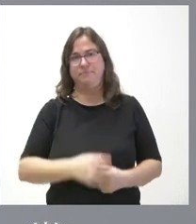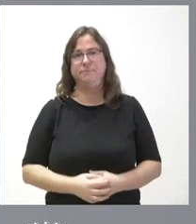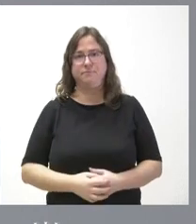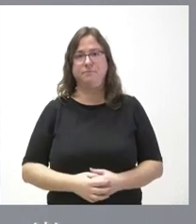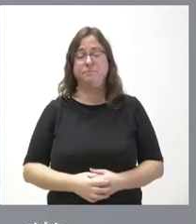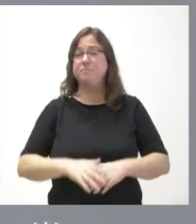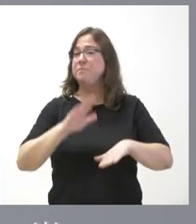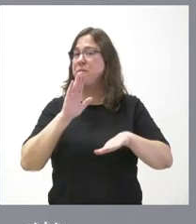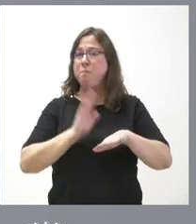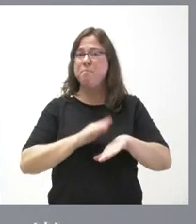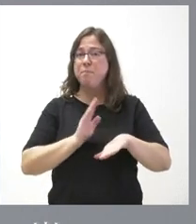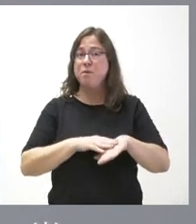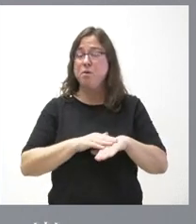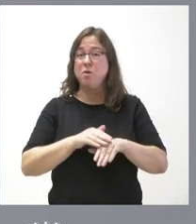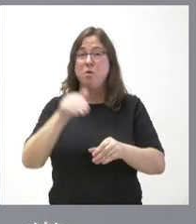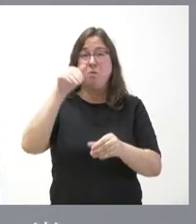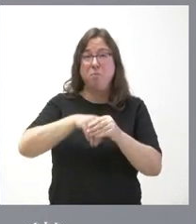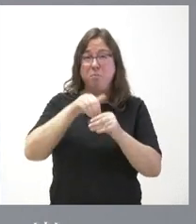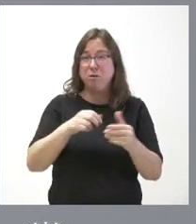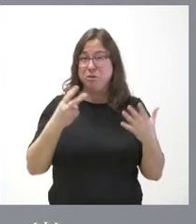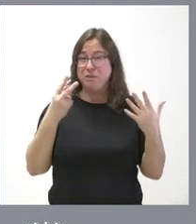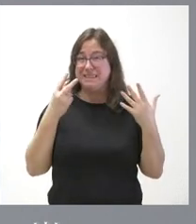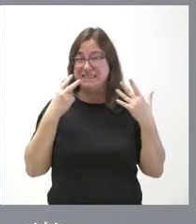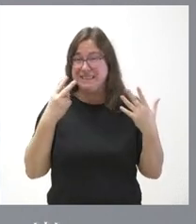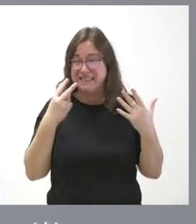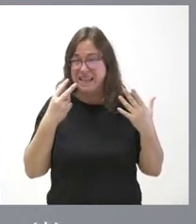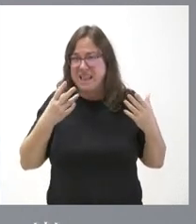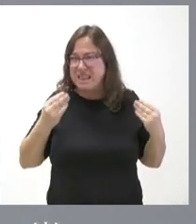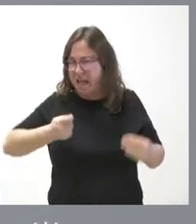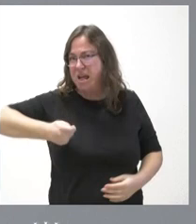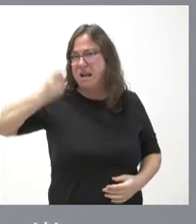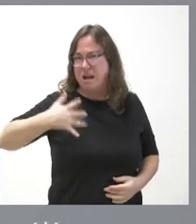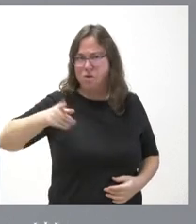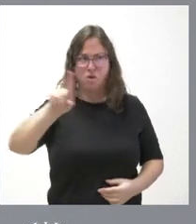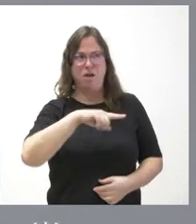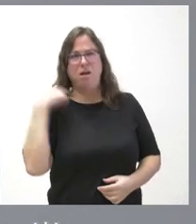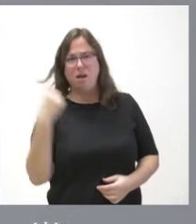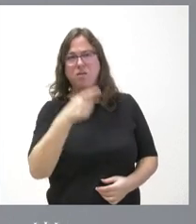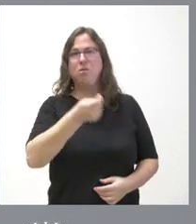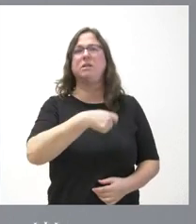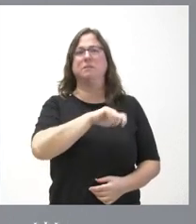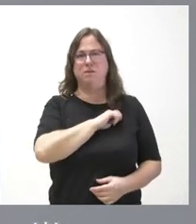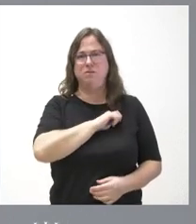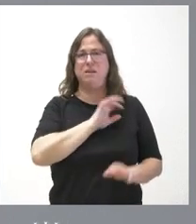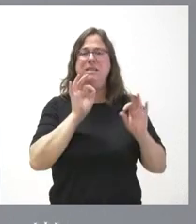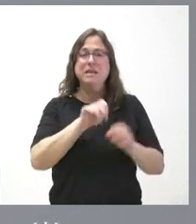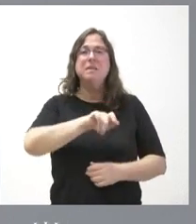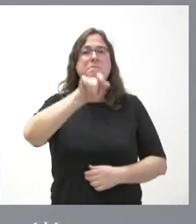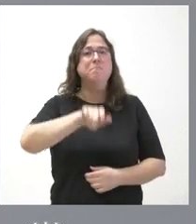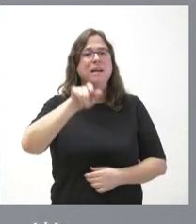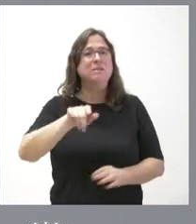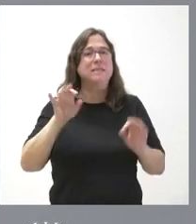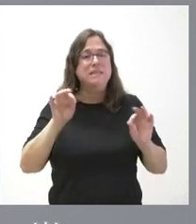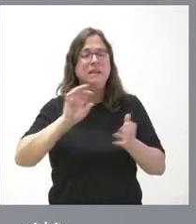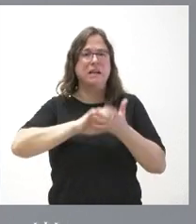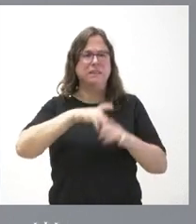porque nunca siete votos nos habían salido tan caros a todos los españoles y especialmente a las personas de